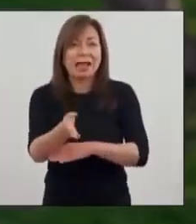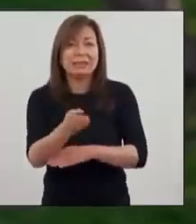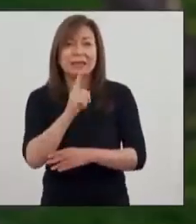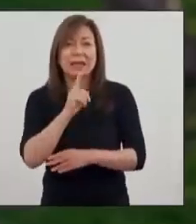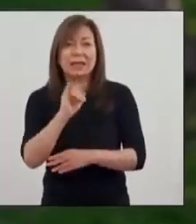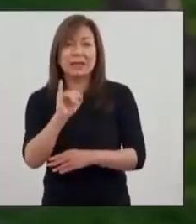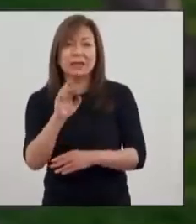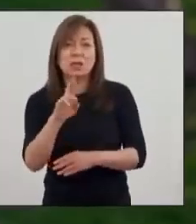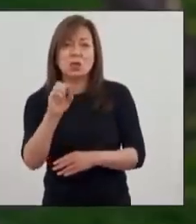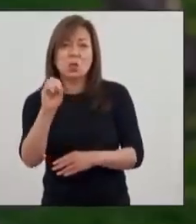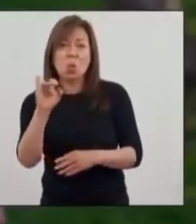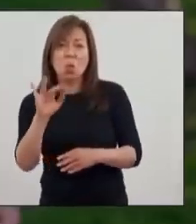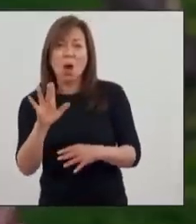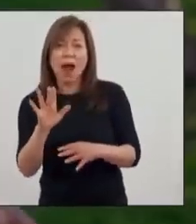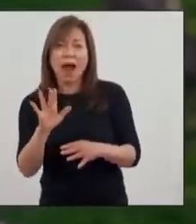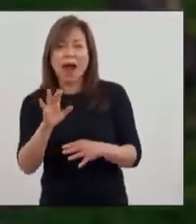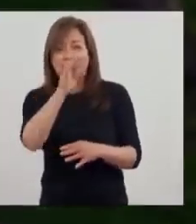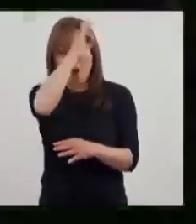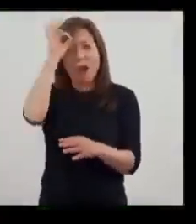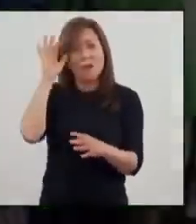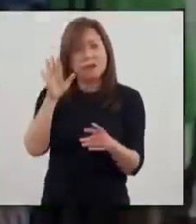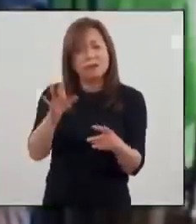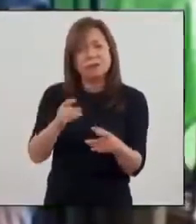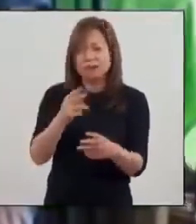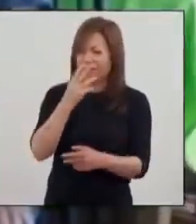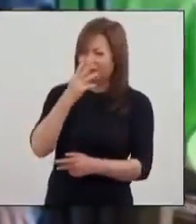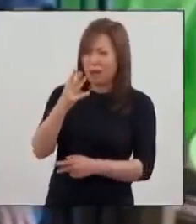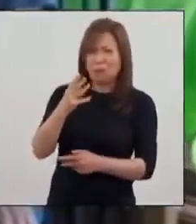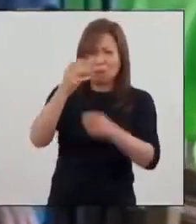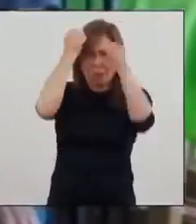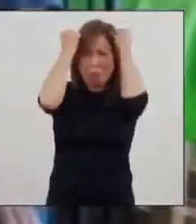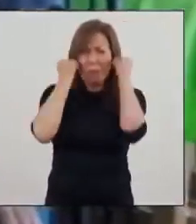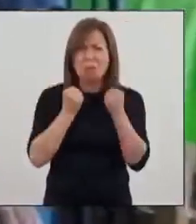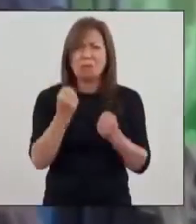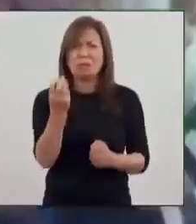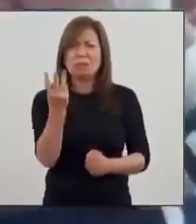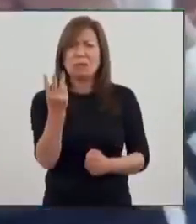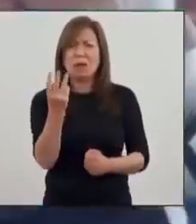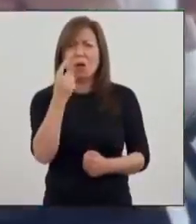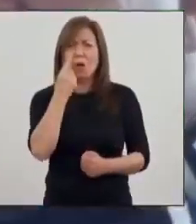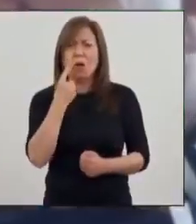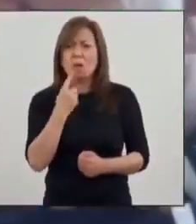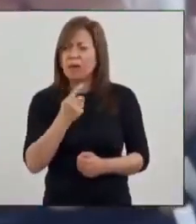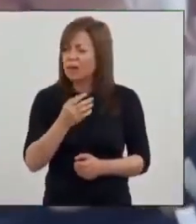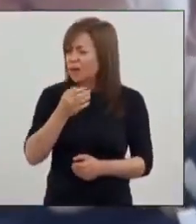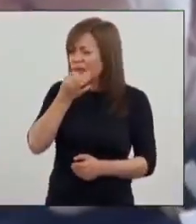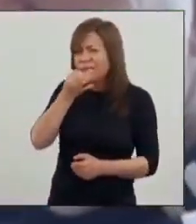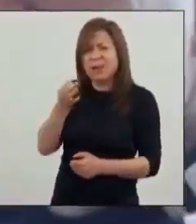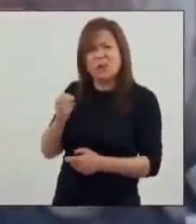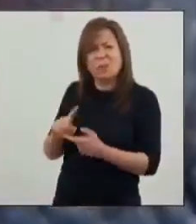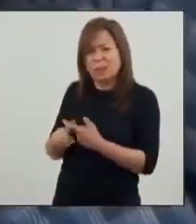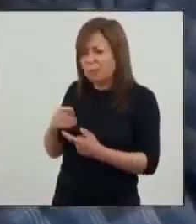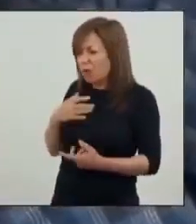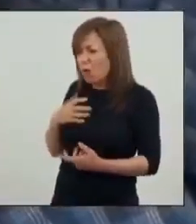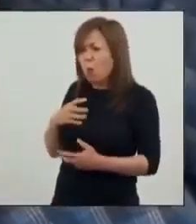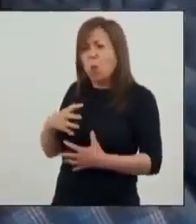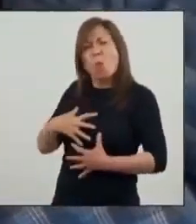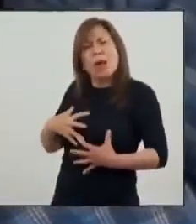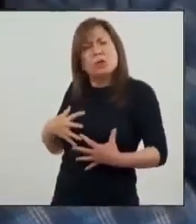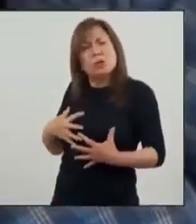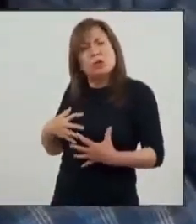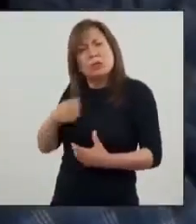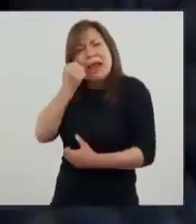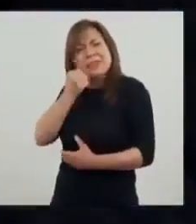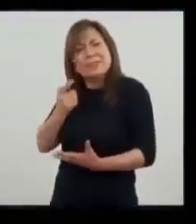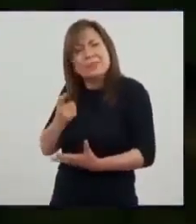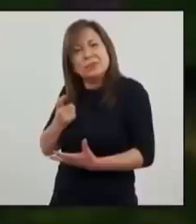y veo tres tipos encapuchados. Y le digo a mi guatón, porque así le decía, le digo, guatón nos van a disparar.